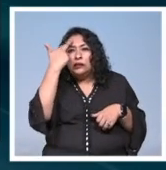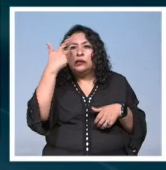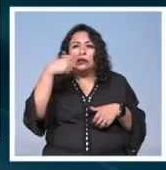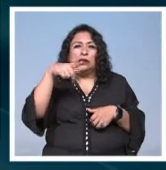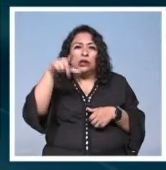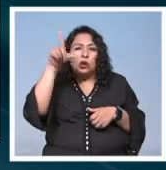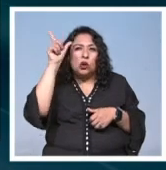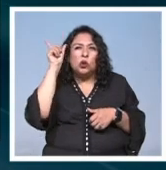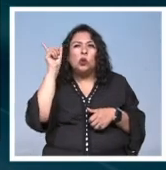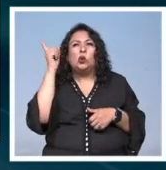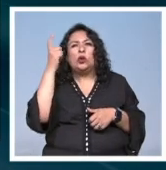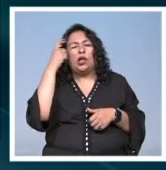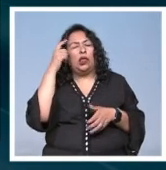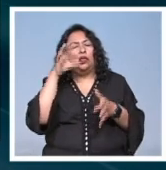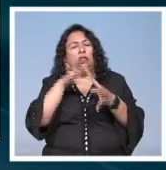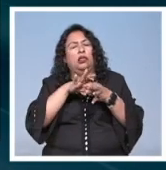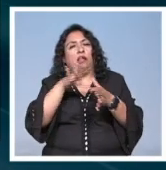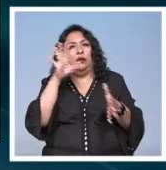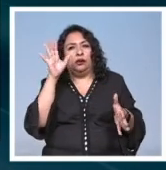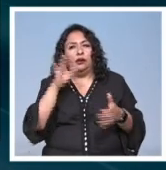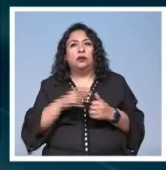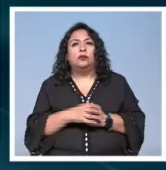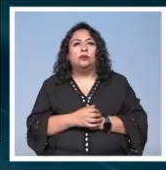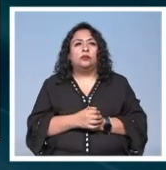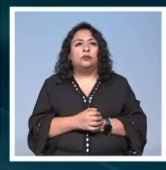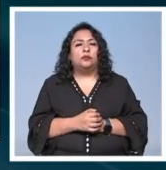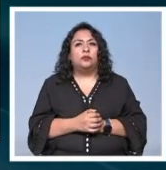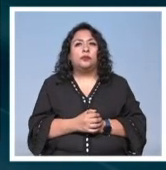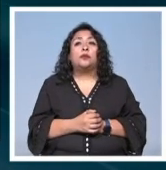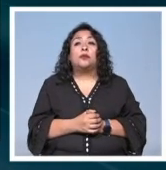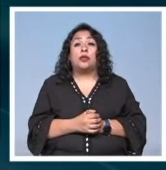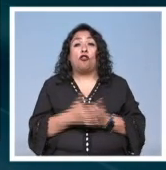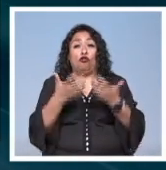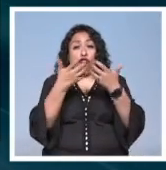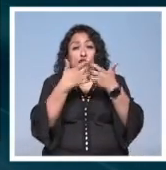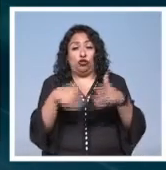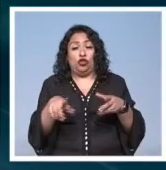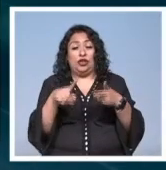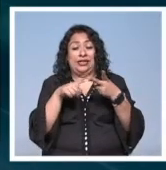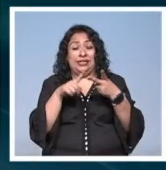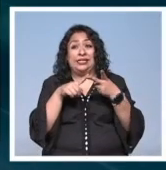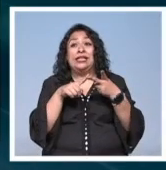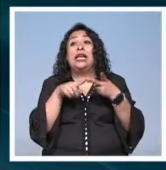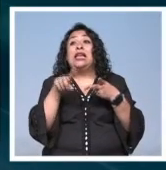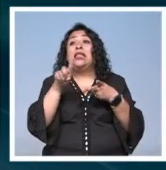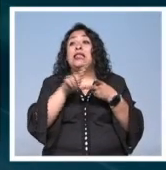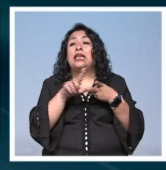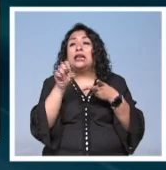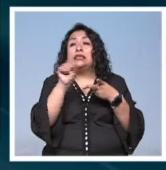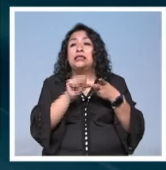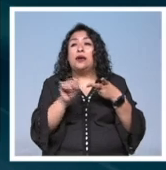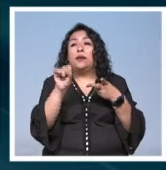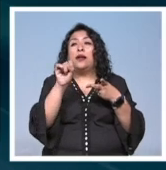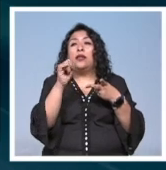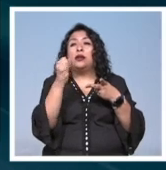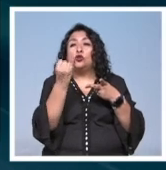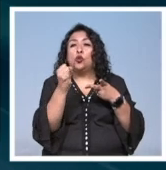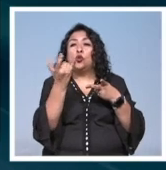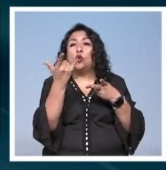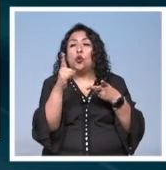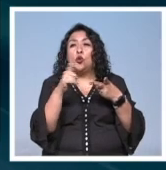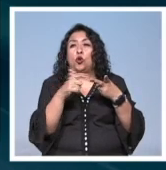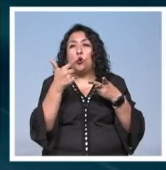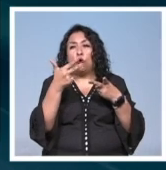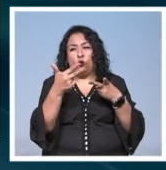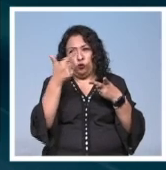locura la racionalidad se entreverán las funciones de carlota se llevarán a cabo los sábados de junio y julio a las